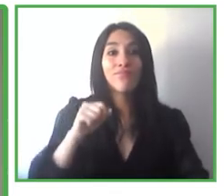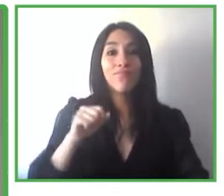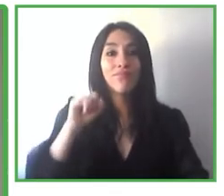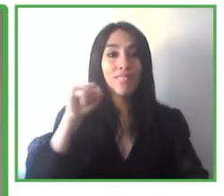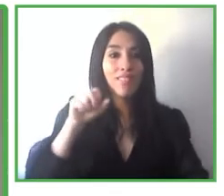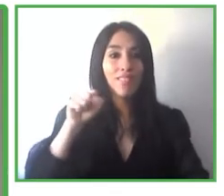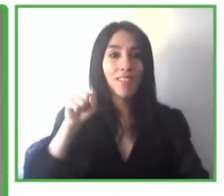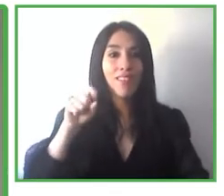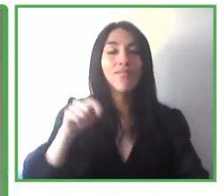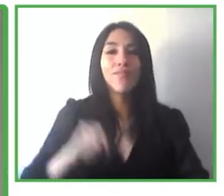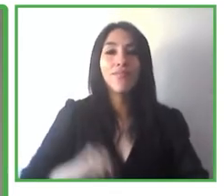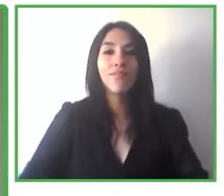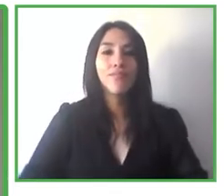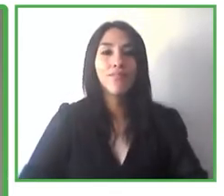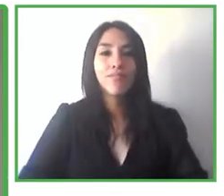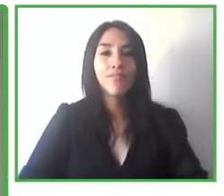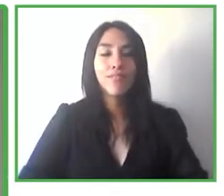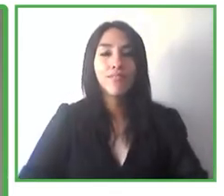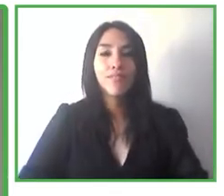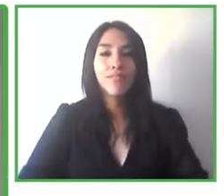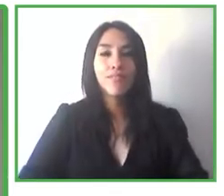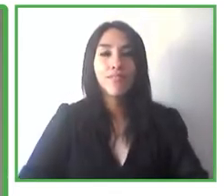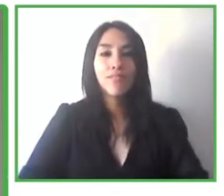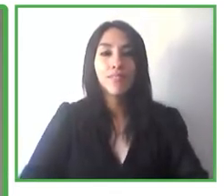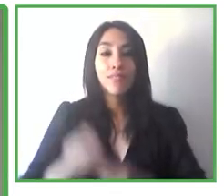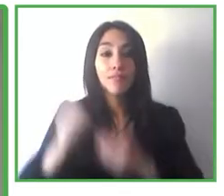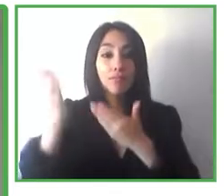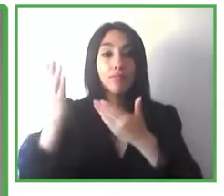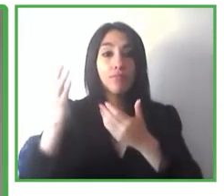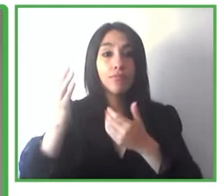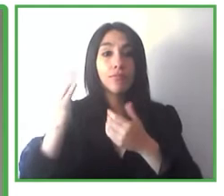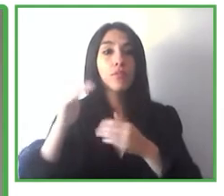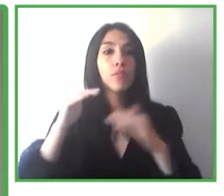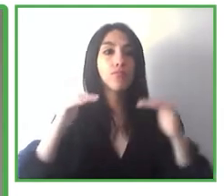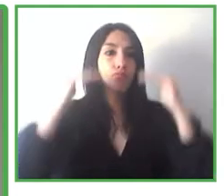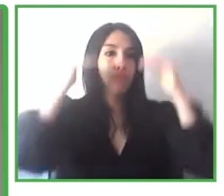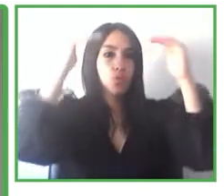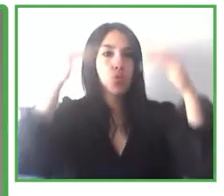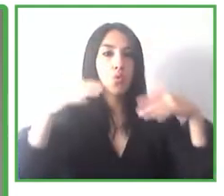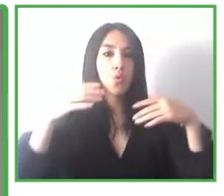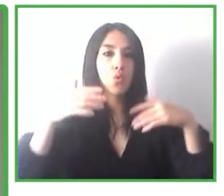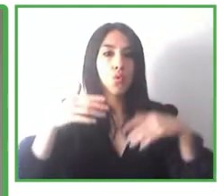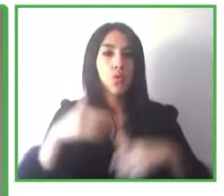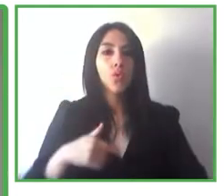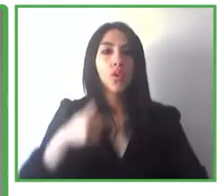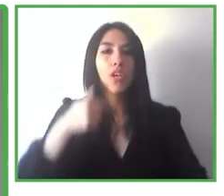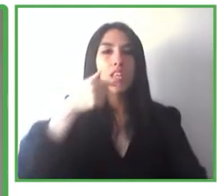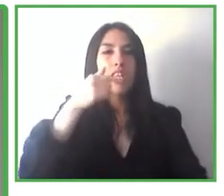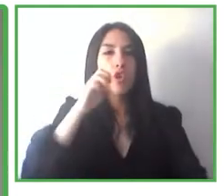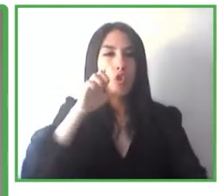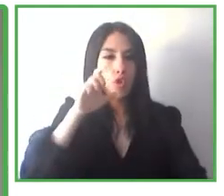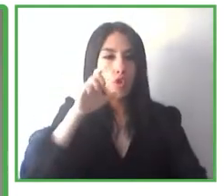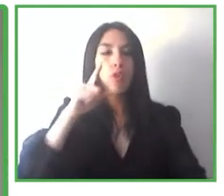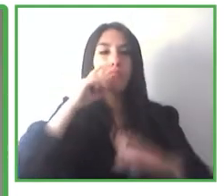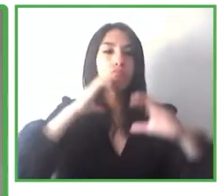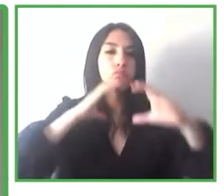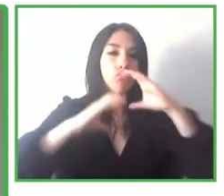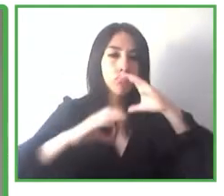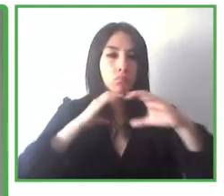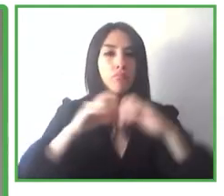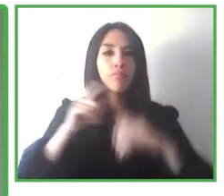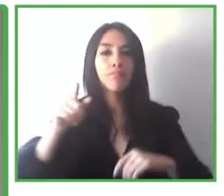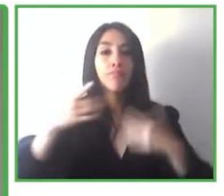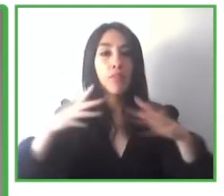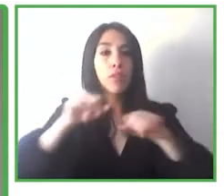ingeniero superior en telecomunicaciones y tiene un diploma en estudios avanzados en inteligencia artificial por la Universidad Carlos III de